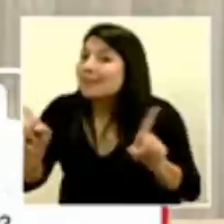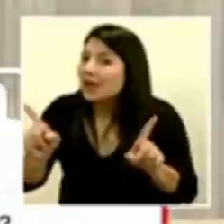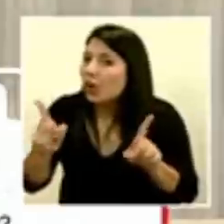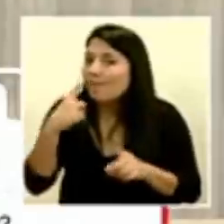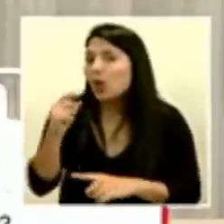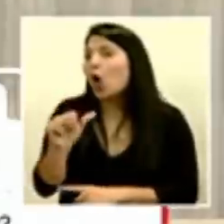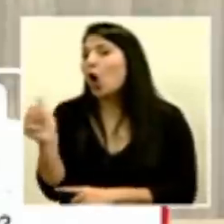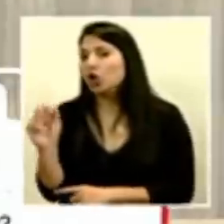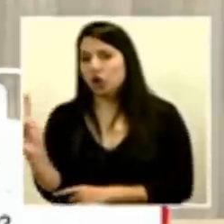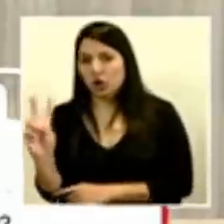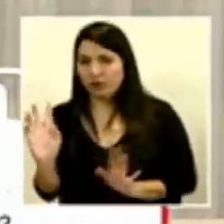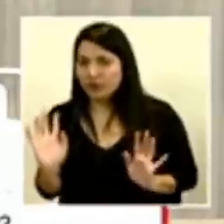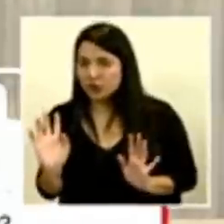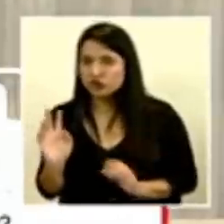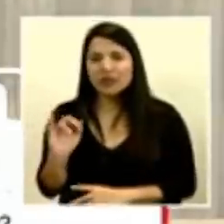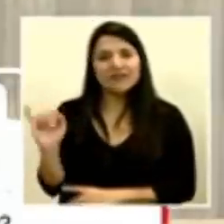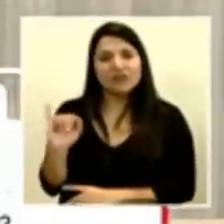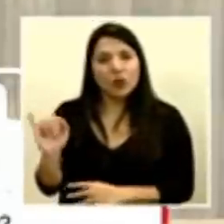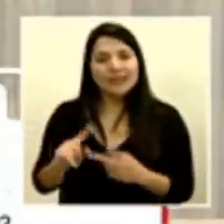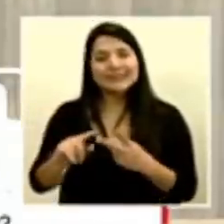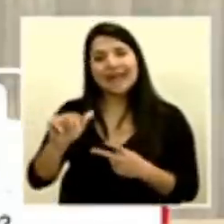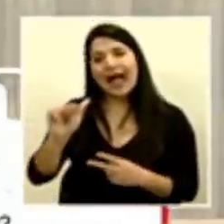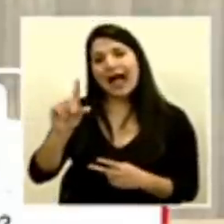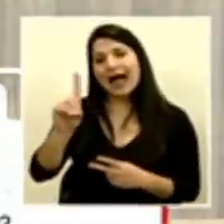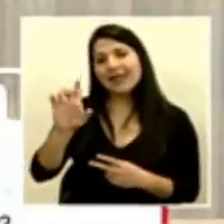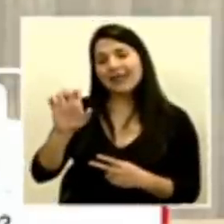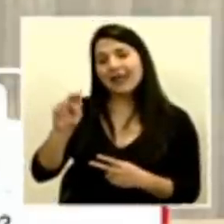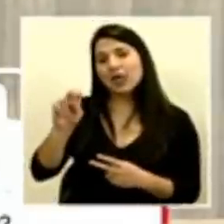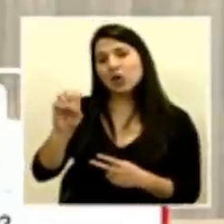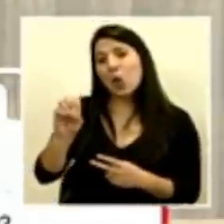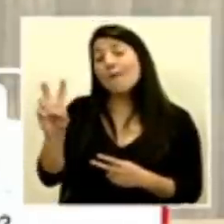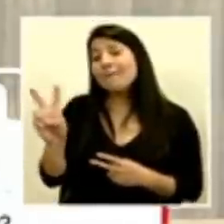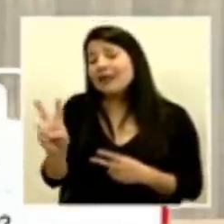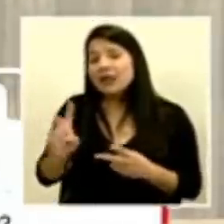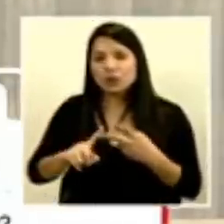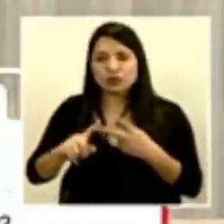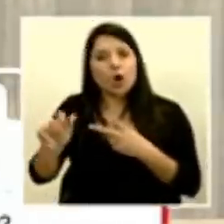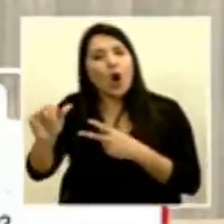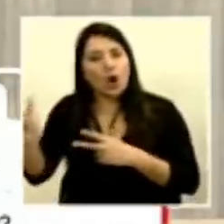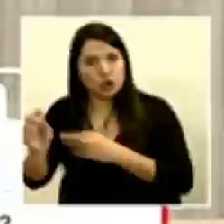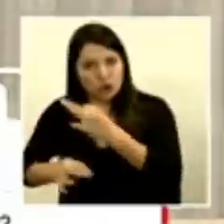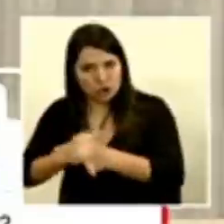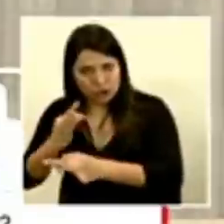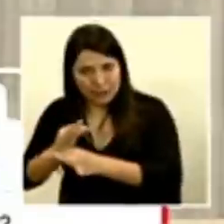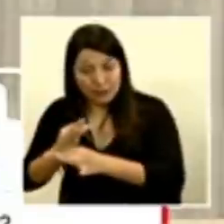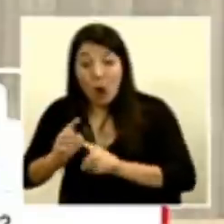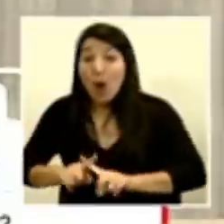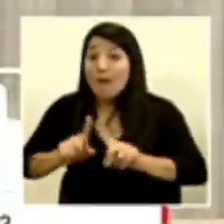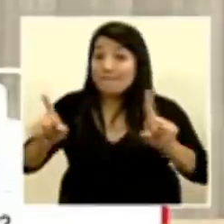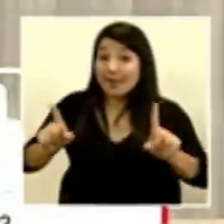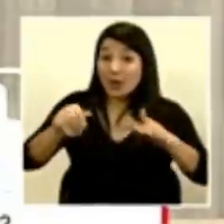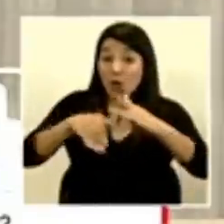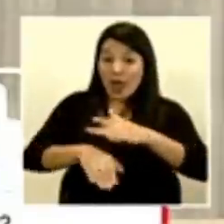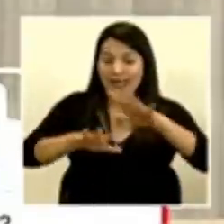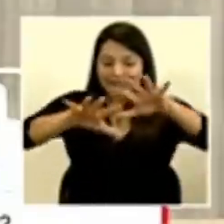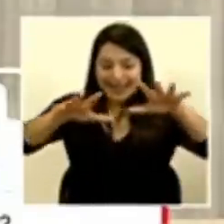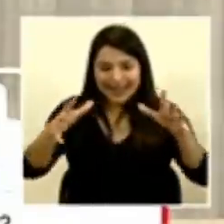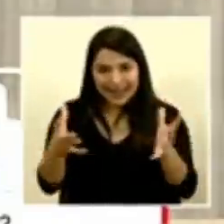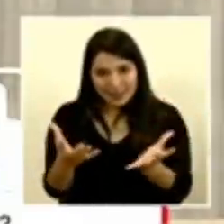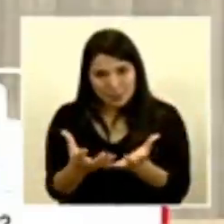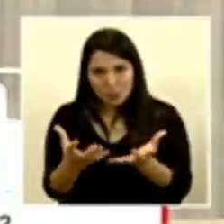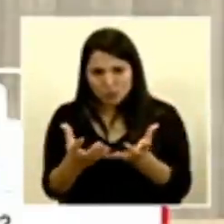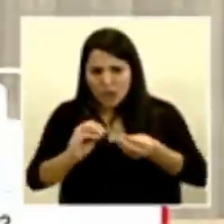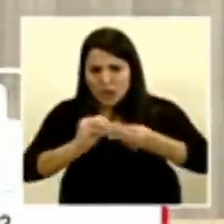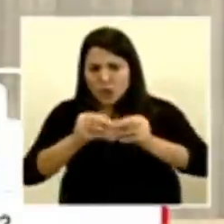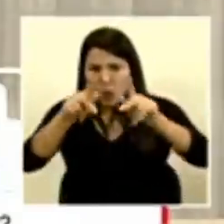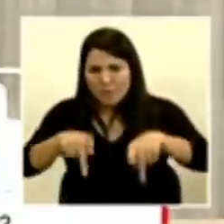infecte por influenza, por adenovirus. Pero en realidad, a nivel internacional, ya hemos dicho los casos que se han reportado de posibles reinfecciones,